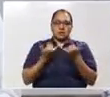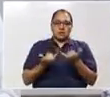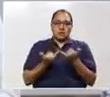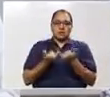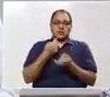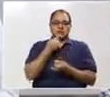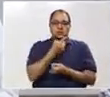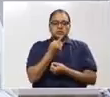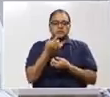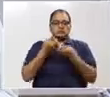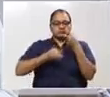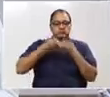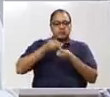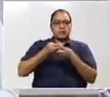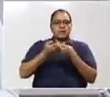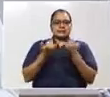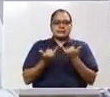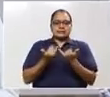de país,